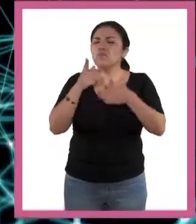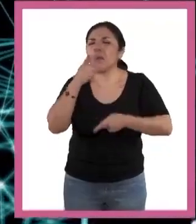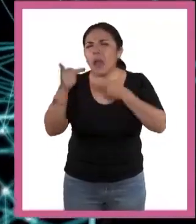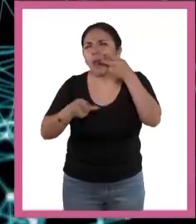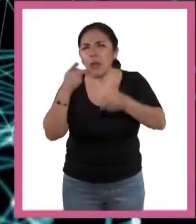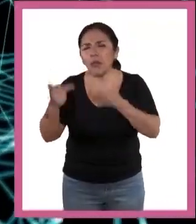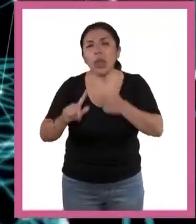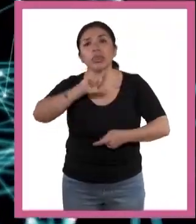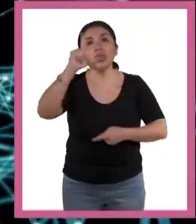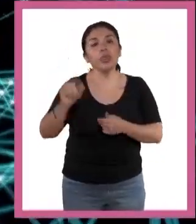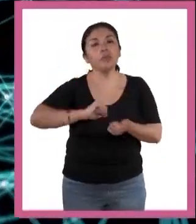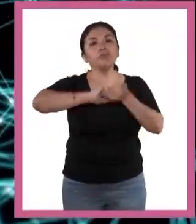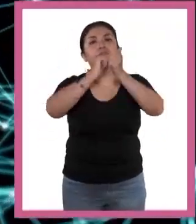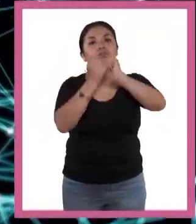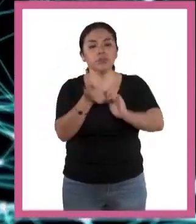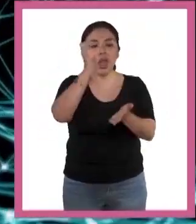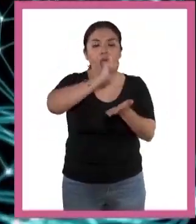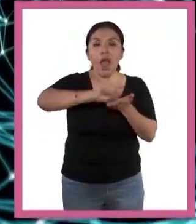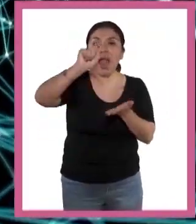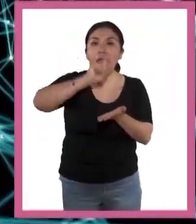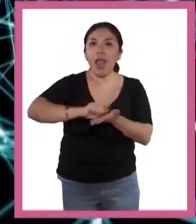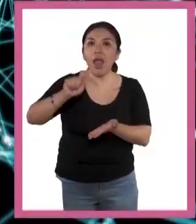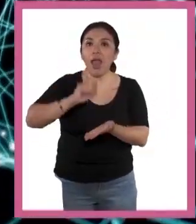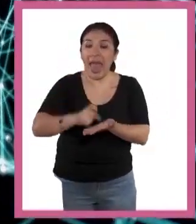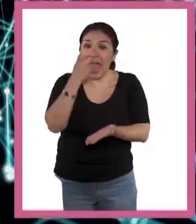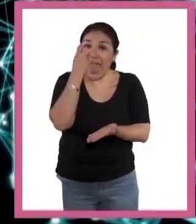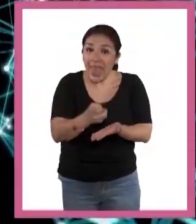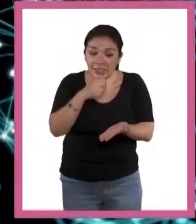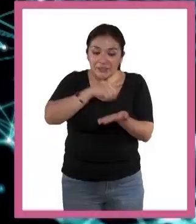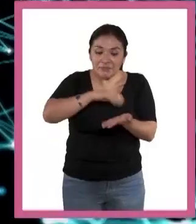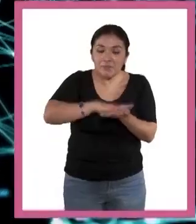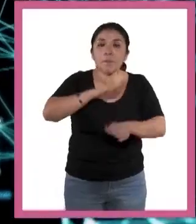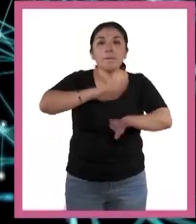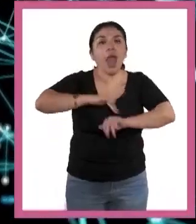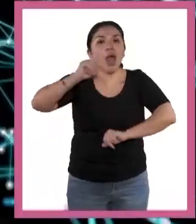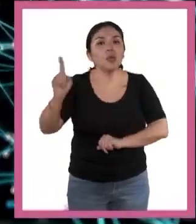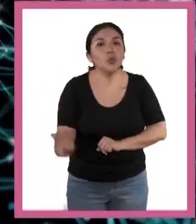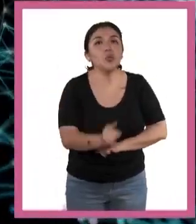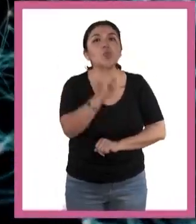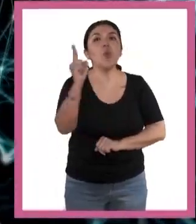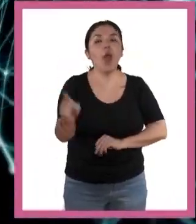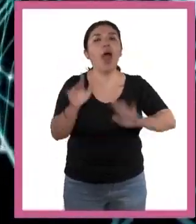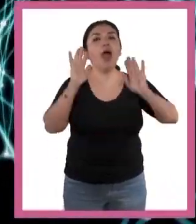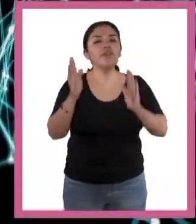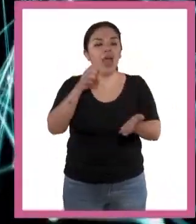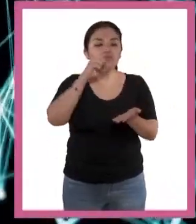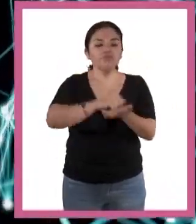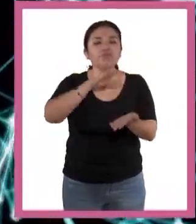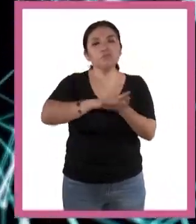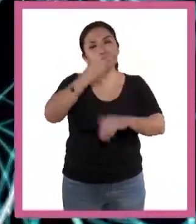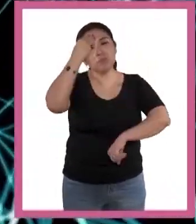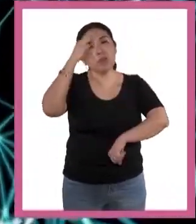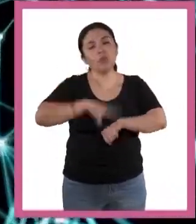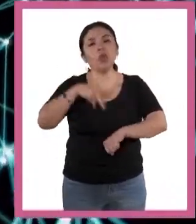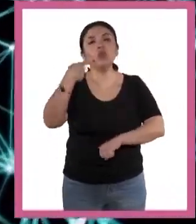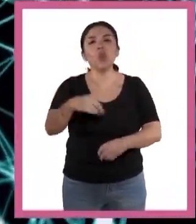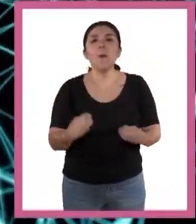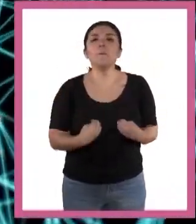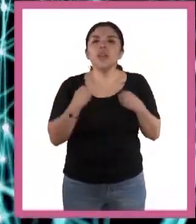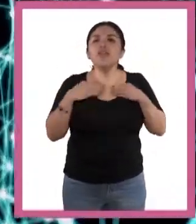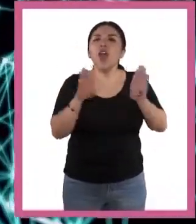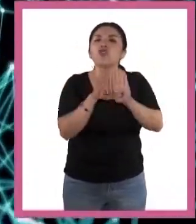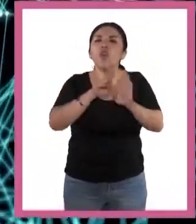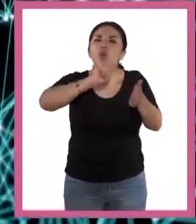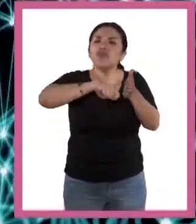luego vino la escritura. A través de soportes duraderos, pudimos dejar rastros de nuestra vida y de las